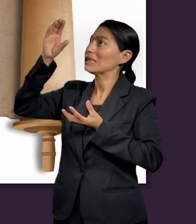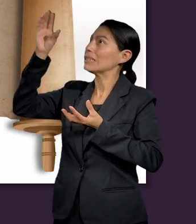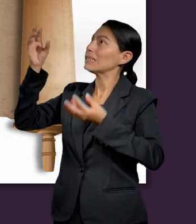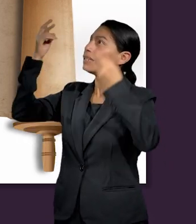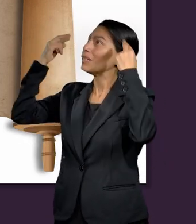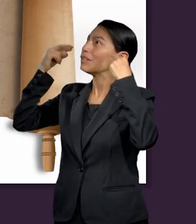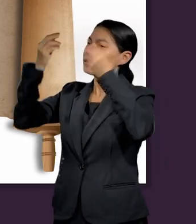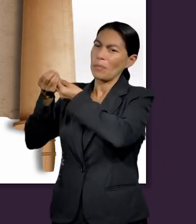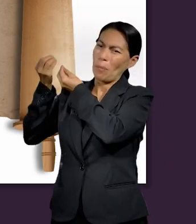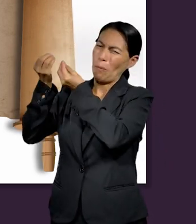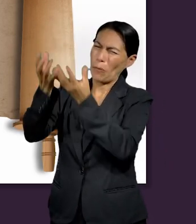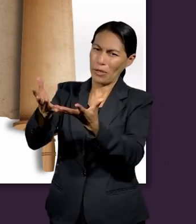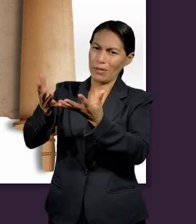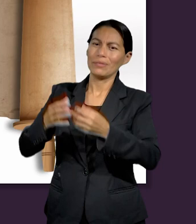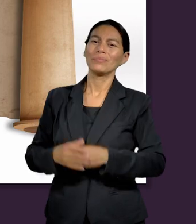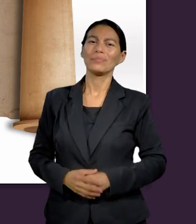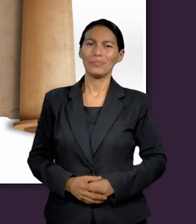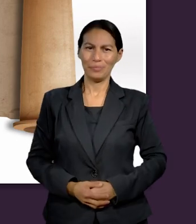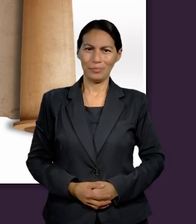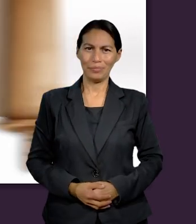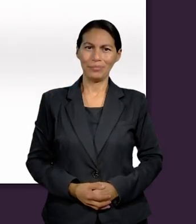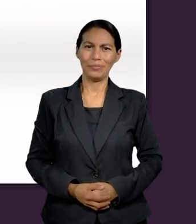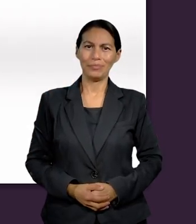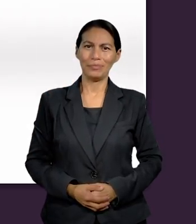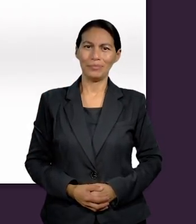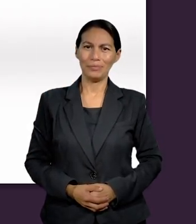ustedes desde la fundación del mundo.